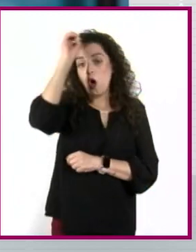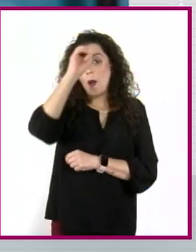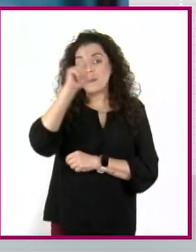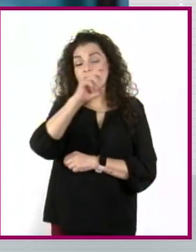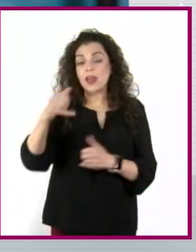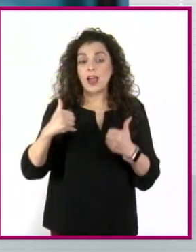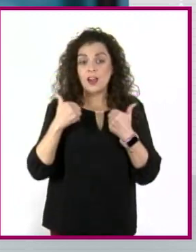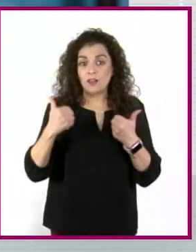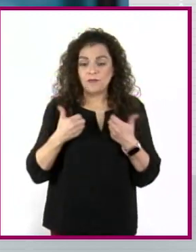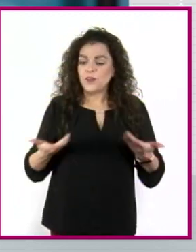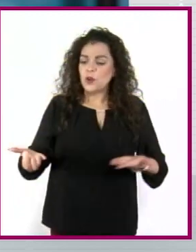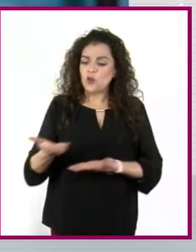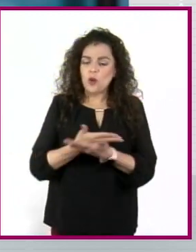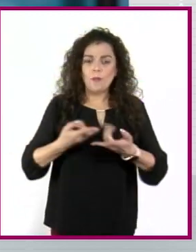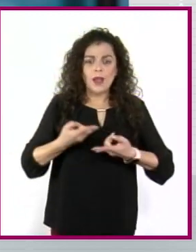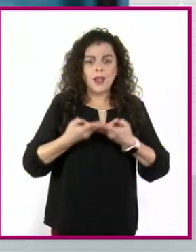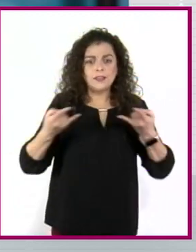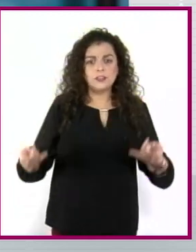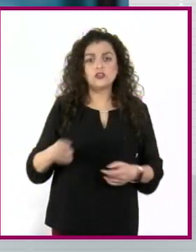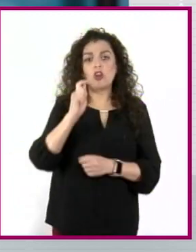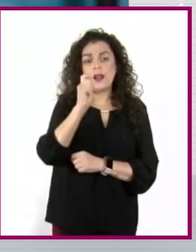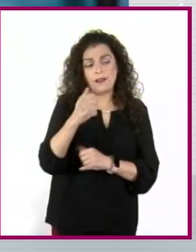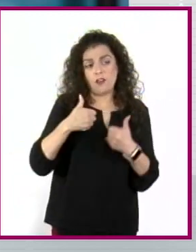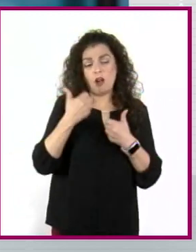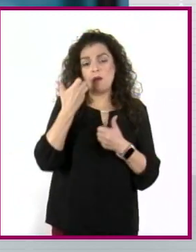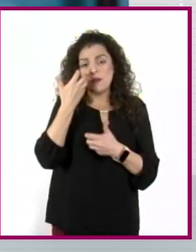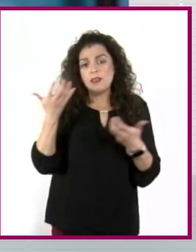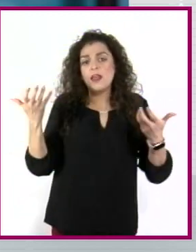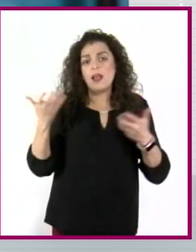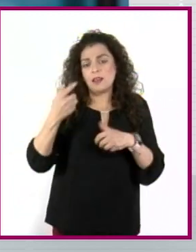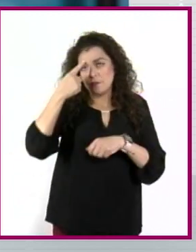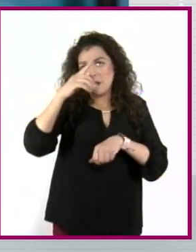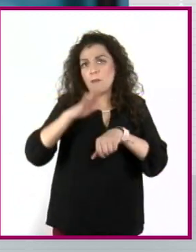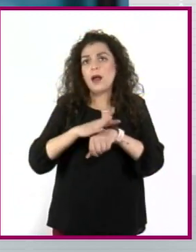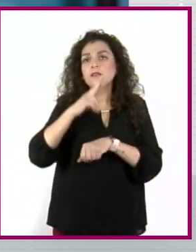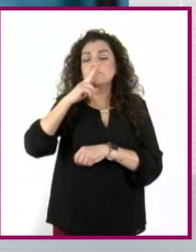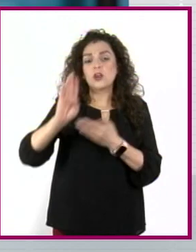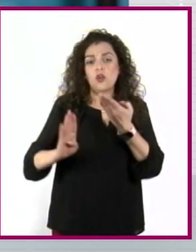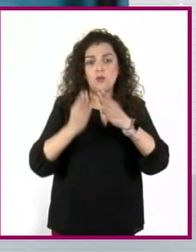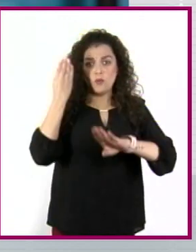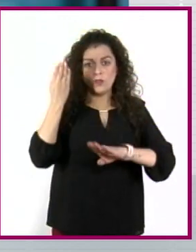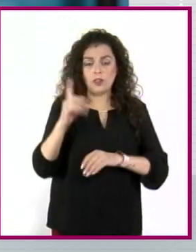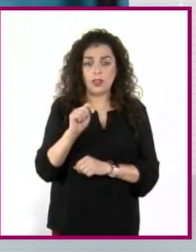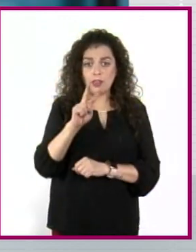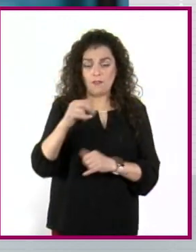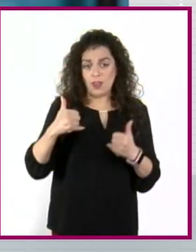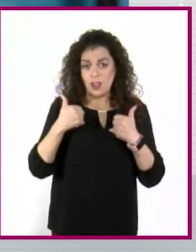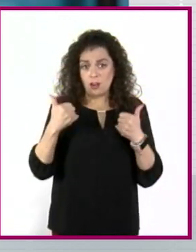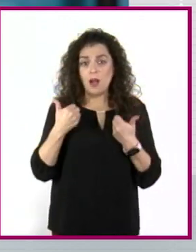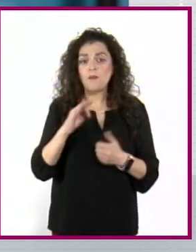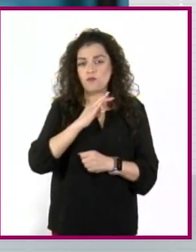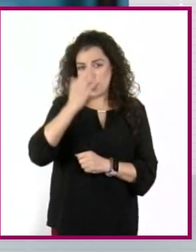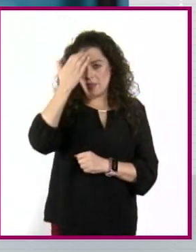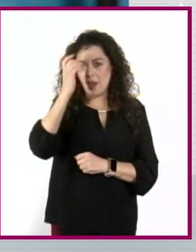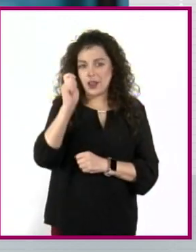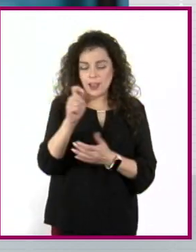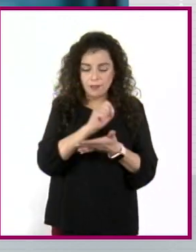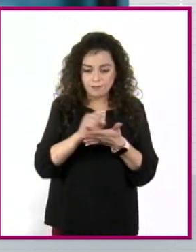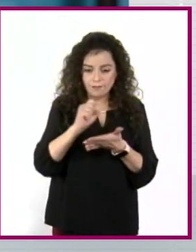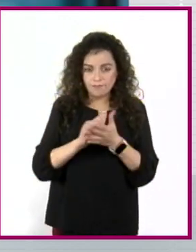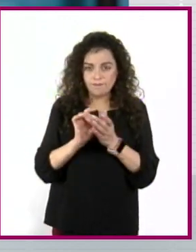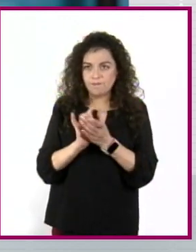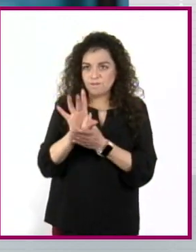se comparten historias de quienes quieren crear un mundo mejor. Las y los jóvenes en TV pueden conocer lo que se ha escrito y pueden enviar sus